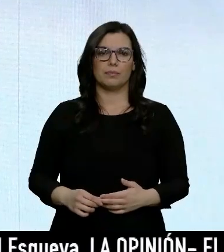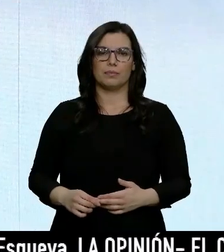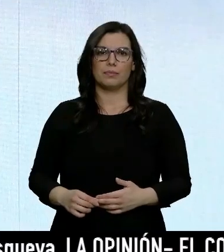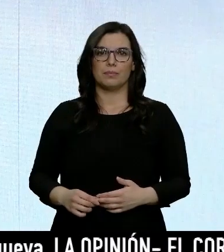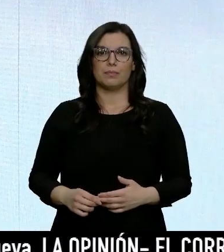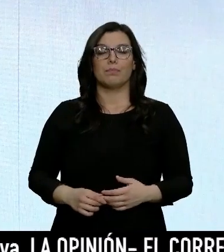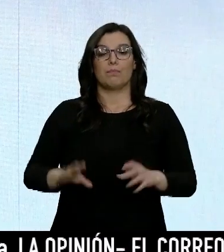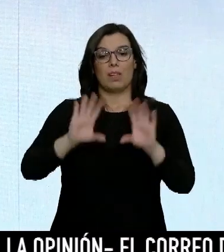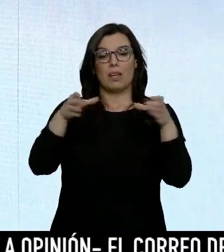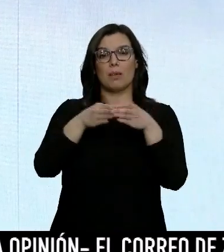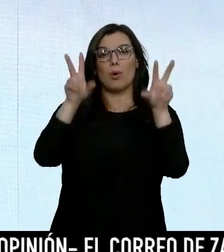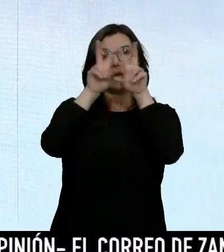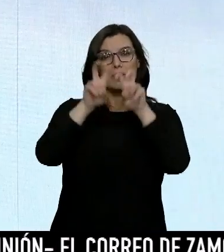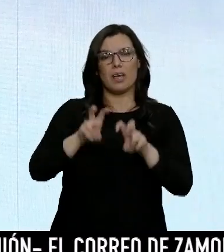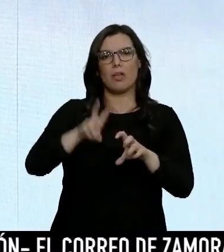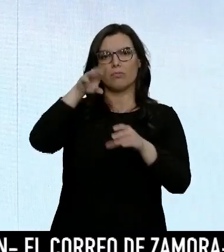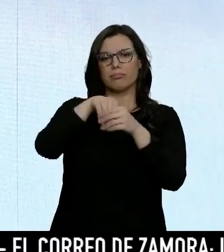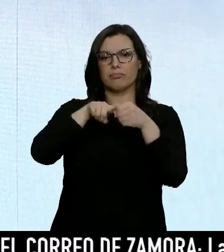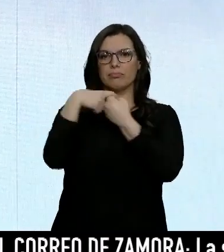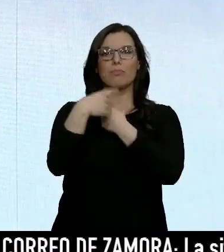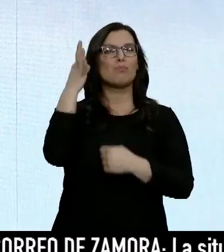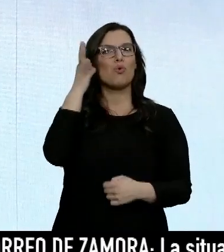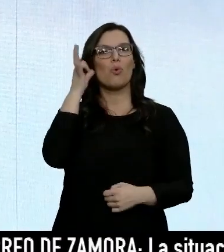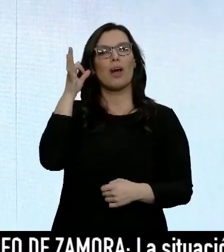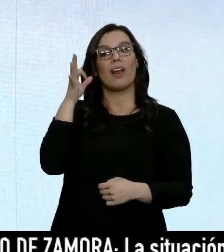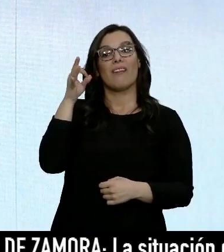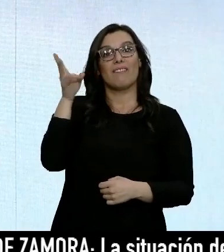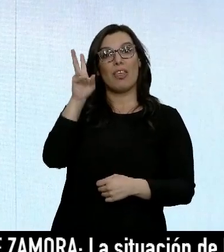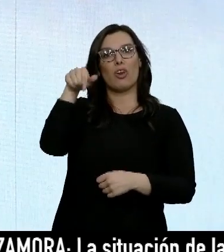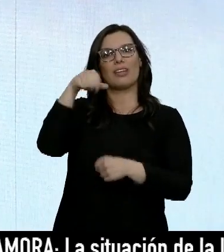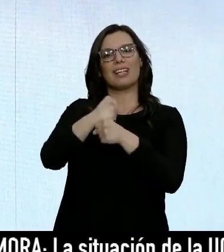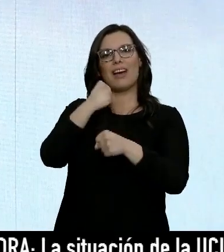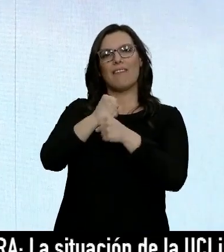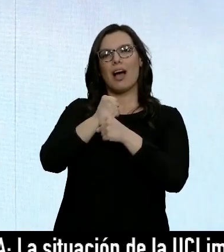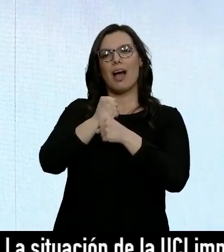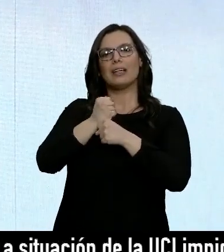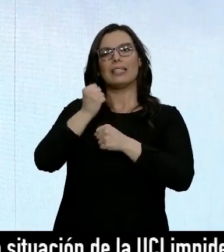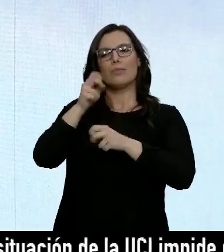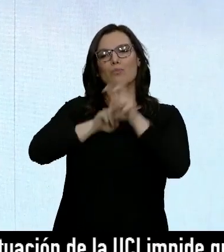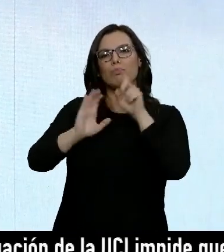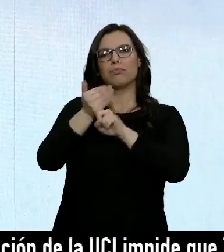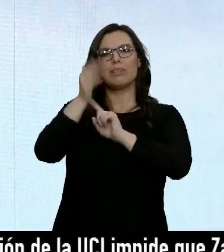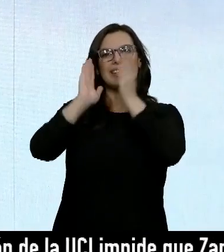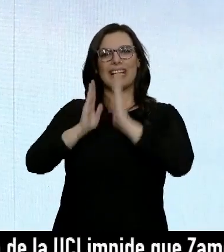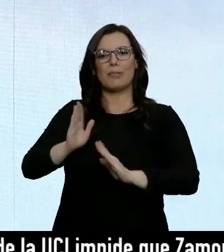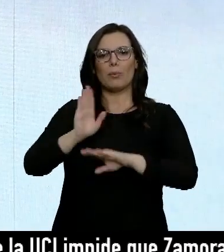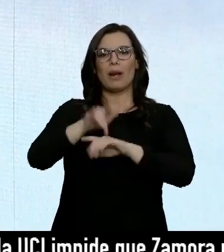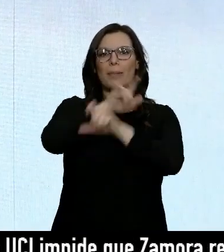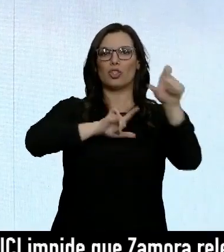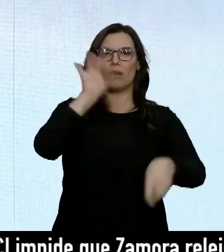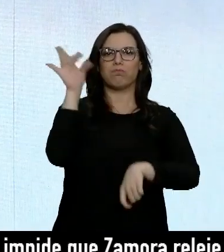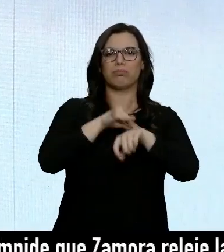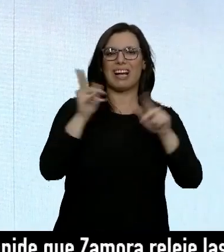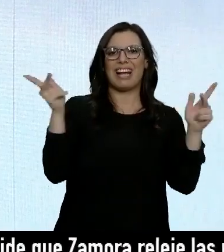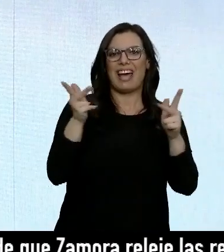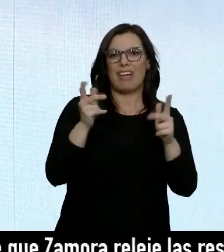Un equipo de investigación formado por mujeres trabaja en Valladolid en un tratamiento para pacientes graves de COVID. El medicamento se